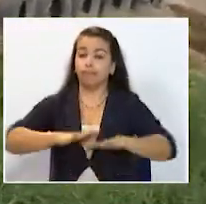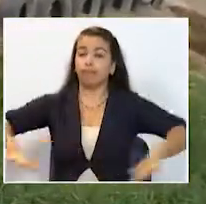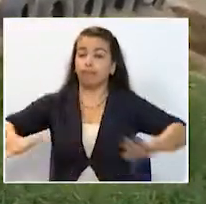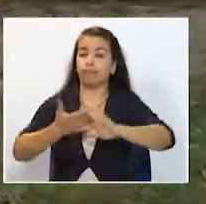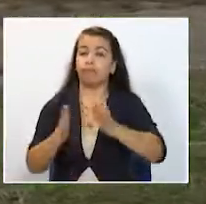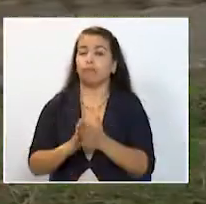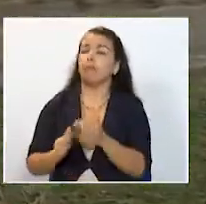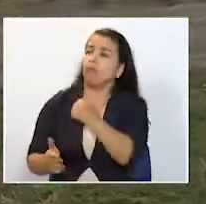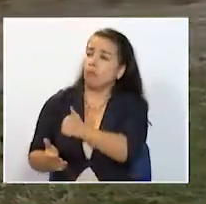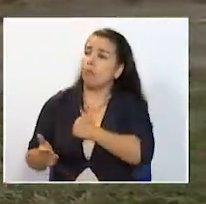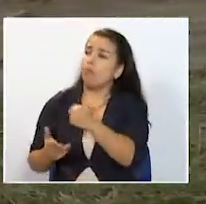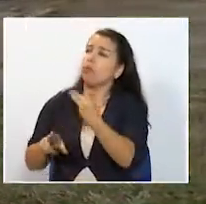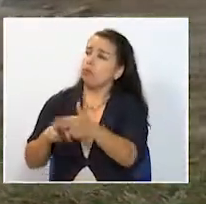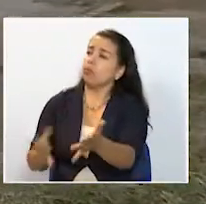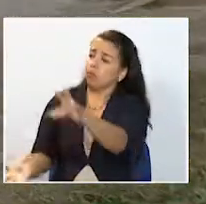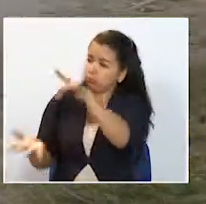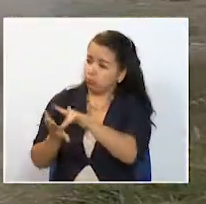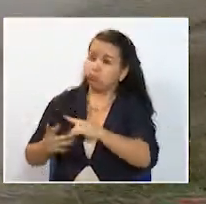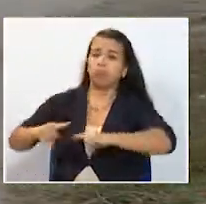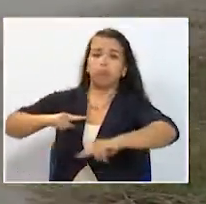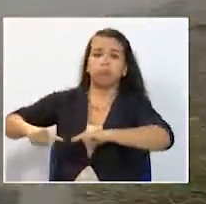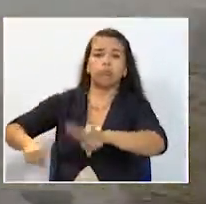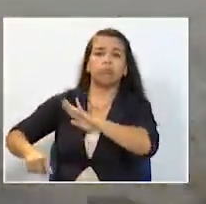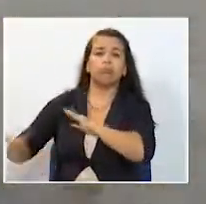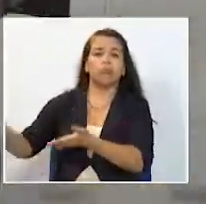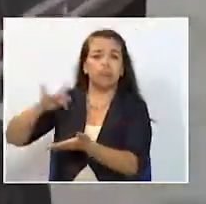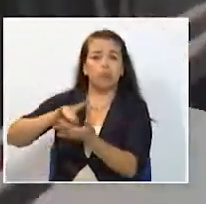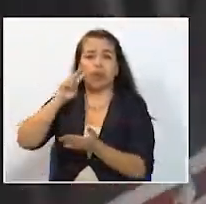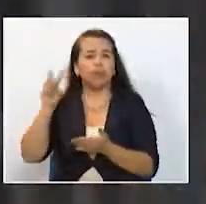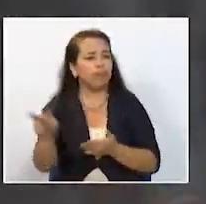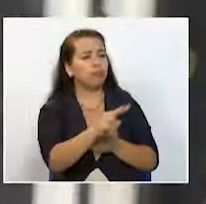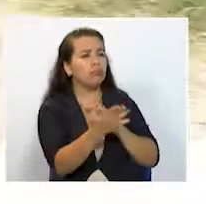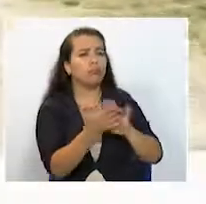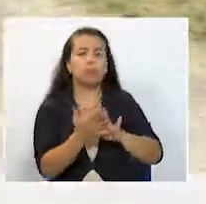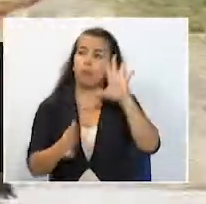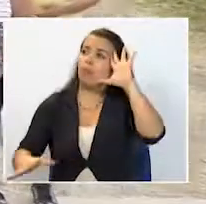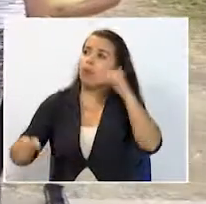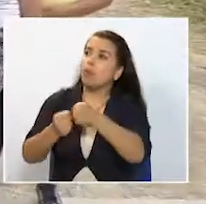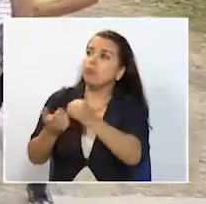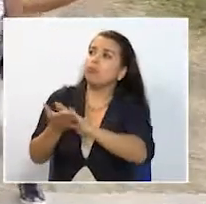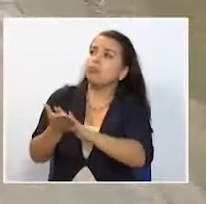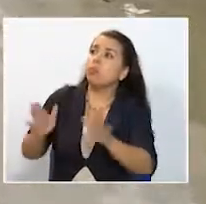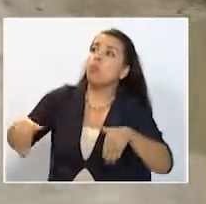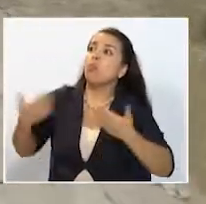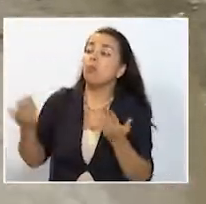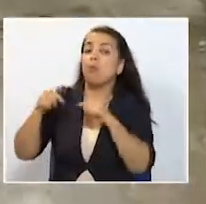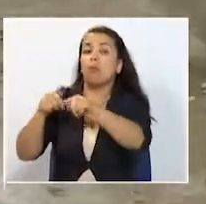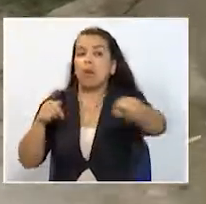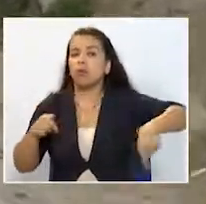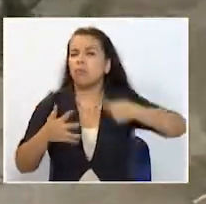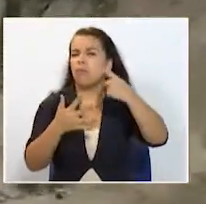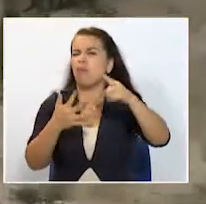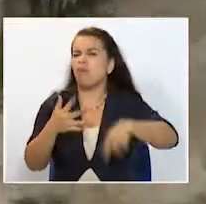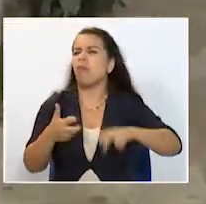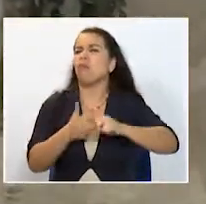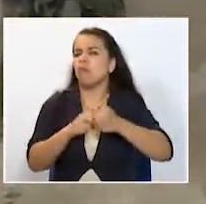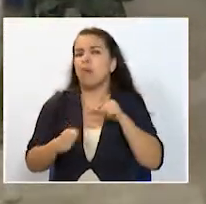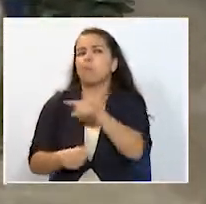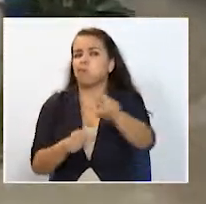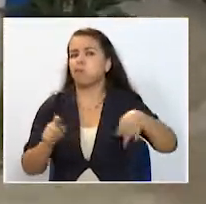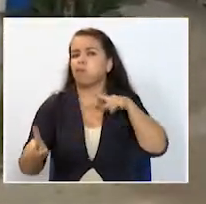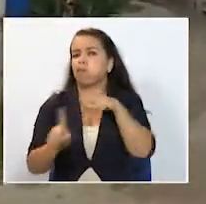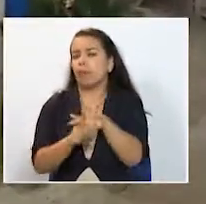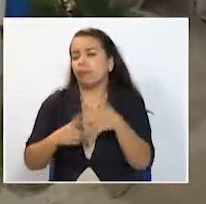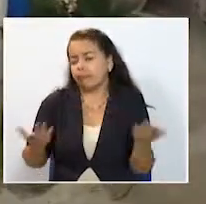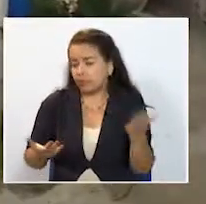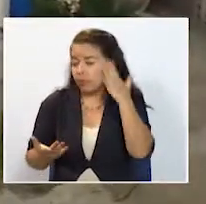espera una pronta visita de la administración municipal para acordar posibles soluciones a estos y otros problemas que no